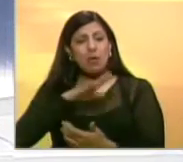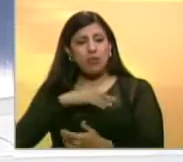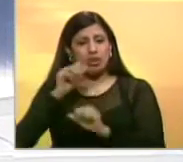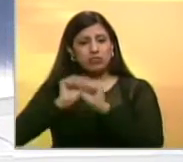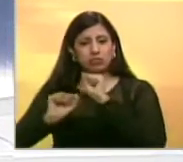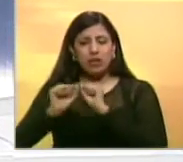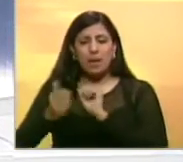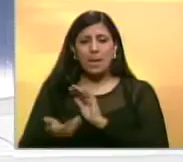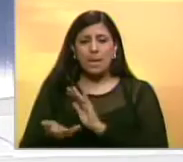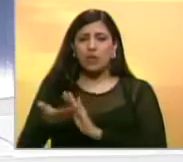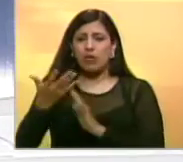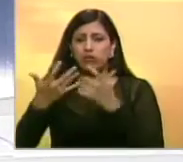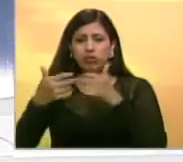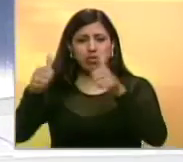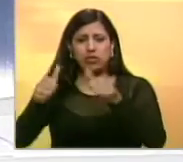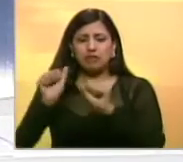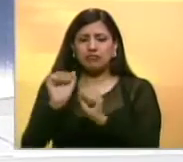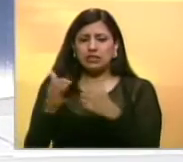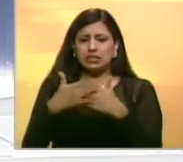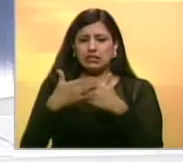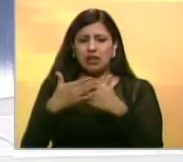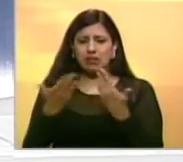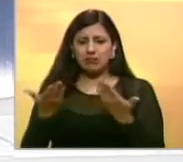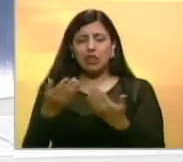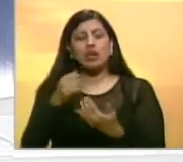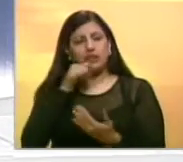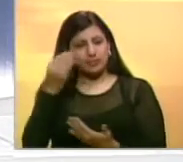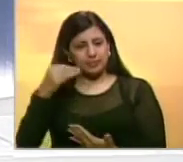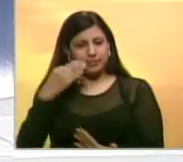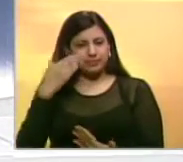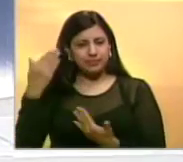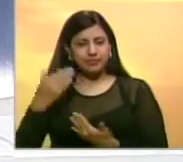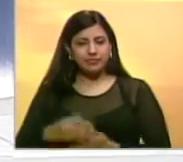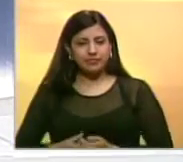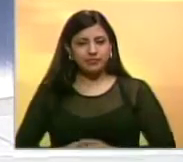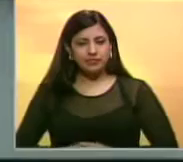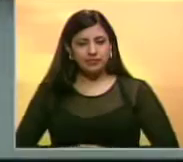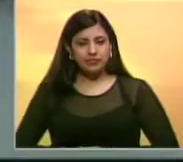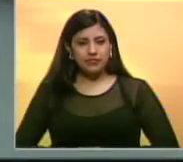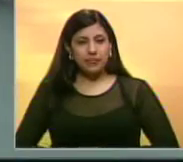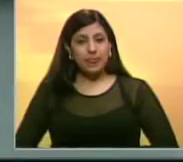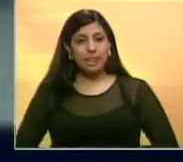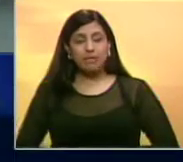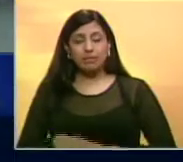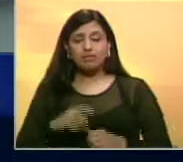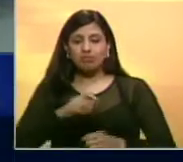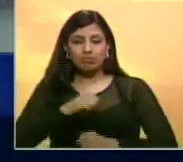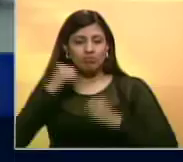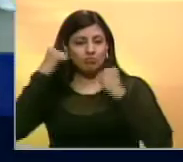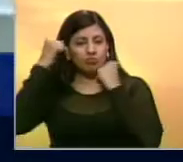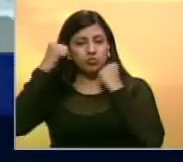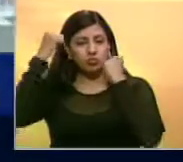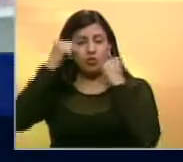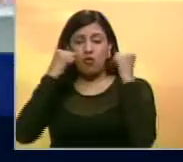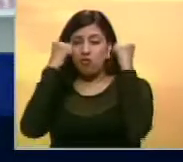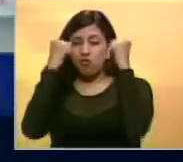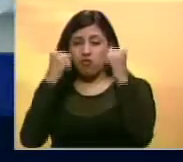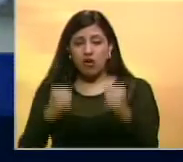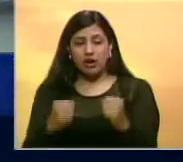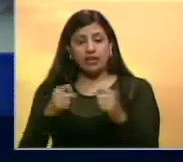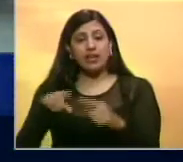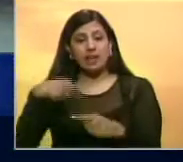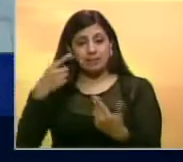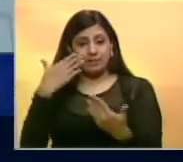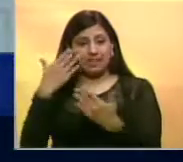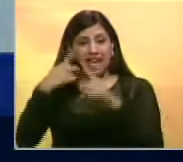han evitado que aumente la producción de alimentos. Harlis González, con los detalles. De manera enérgica, los trabajadores denunciaron que las